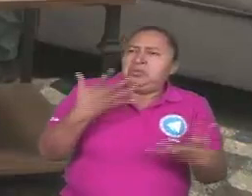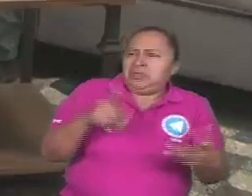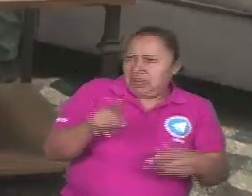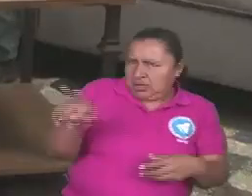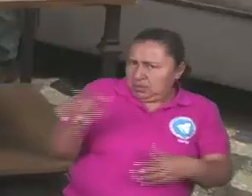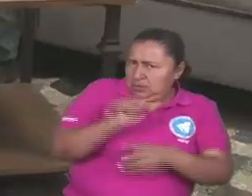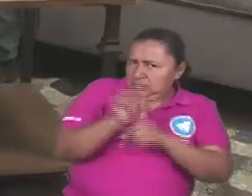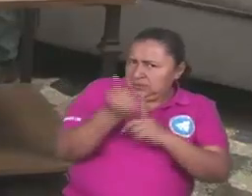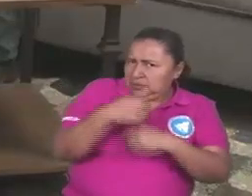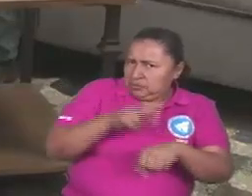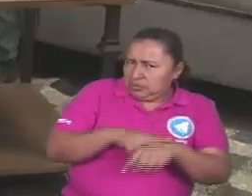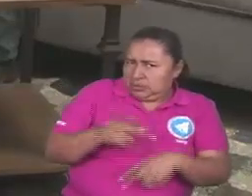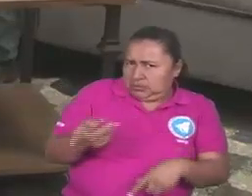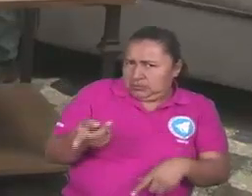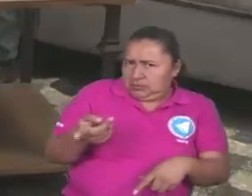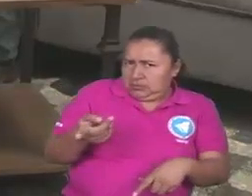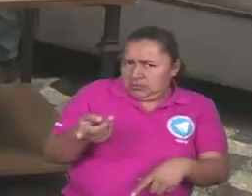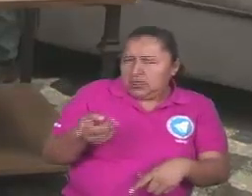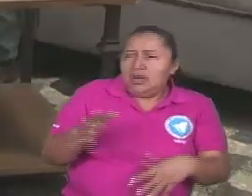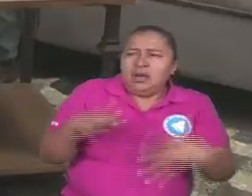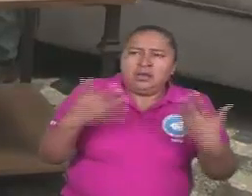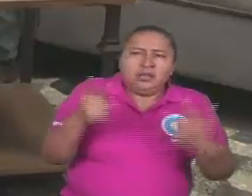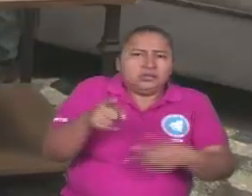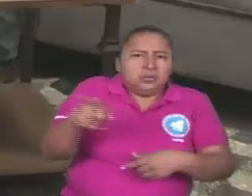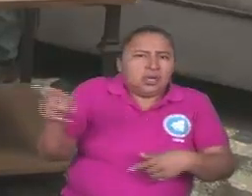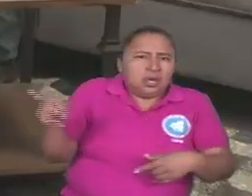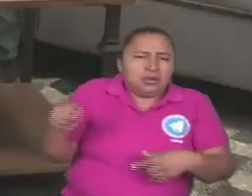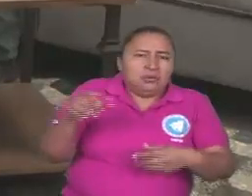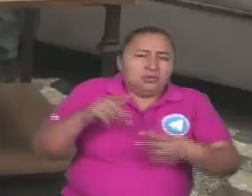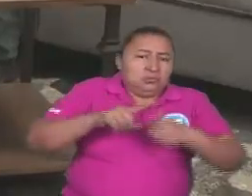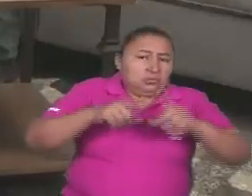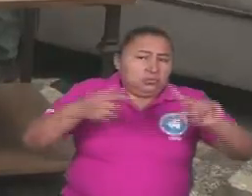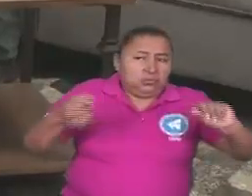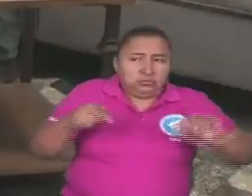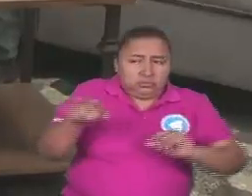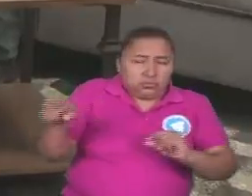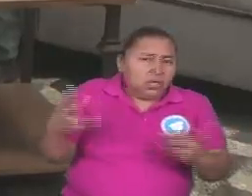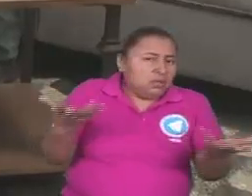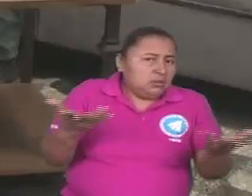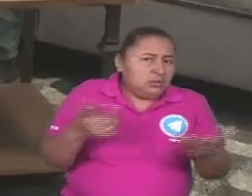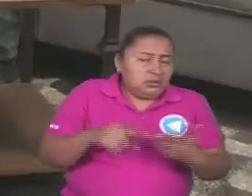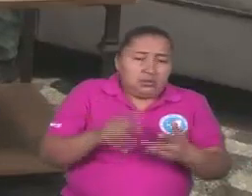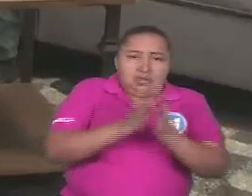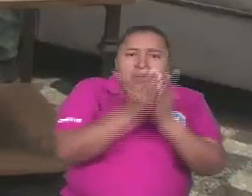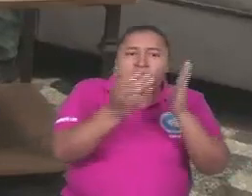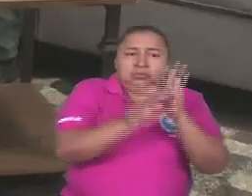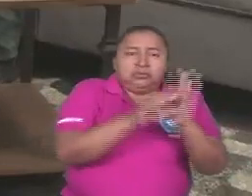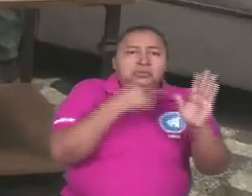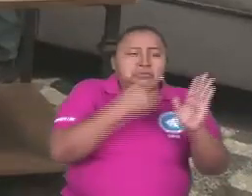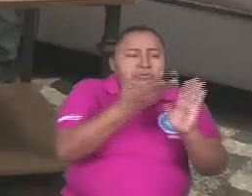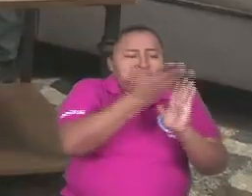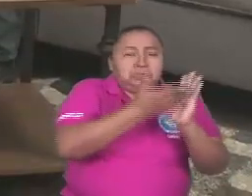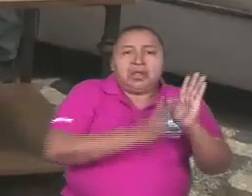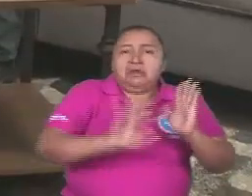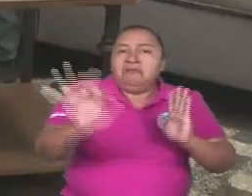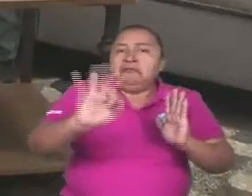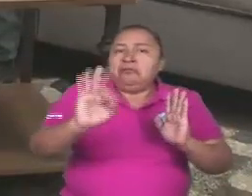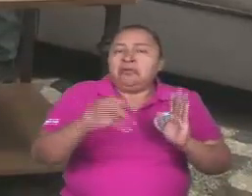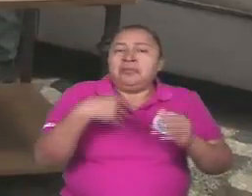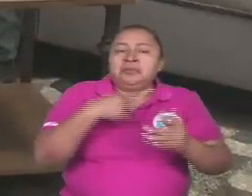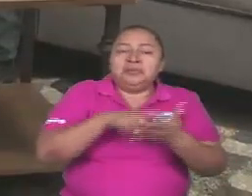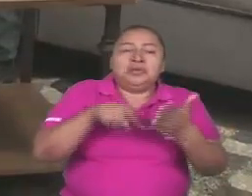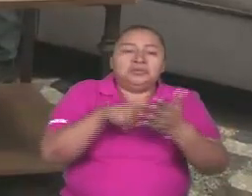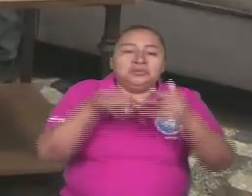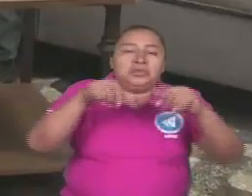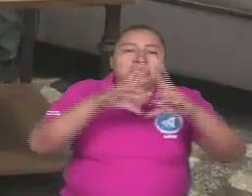Nacional? ¿Que acaso son el Consejo Supremo Electoral? En la Constitución están los mecanismos de elecciones